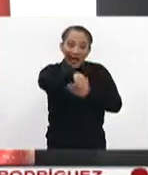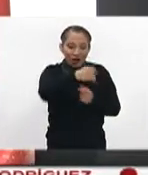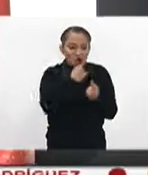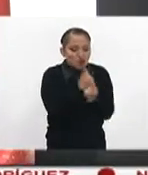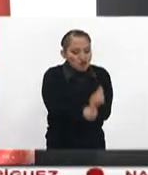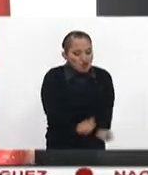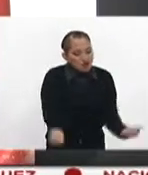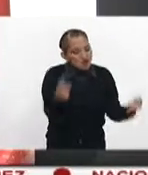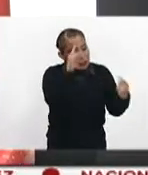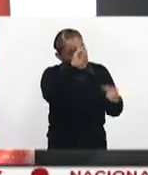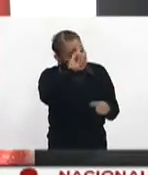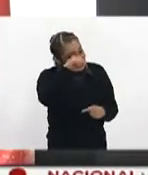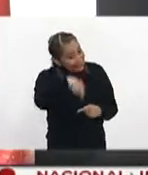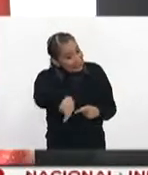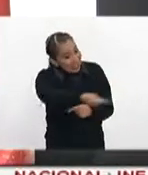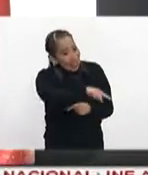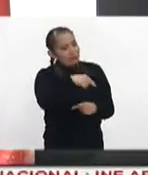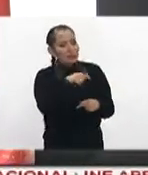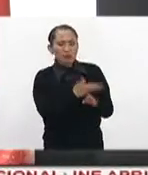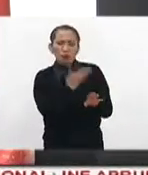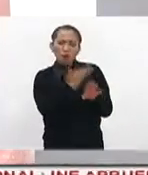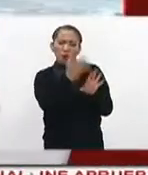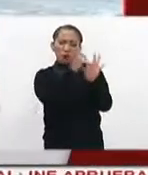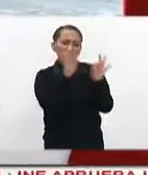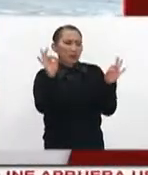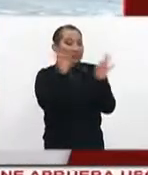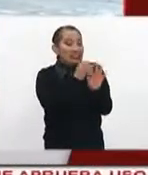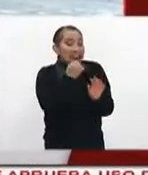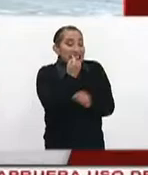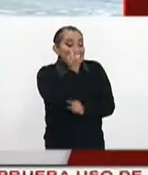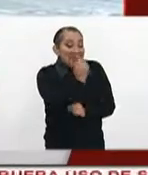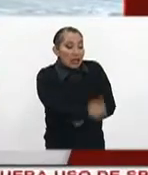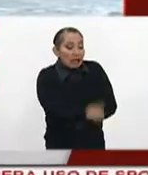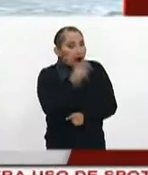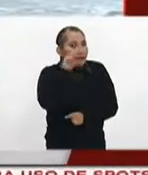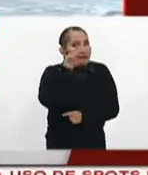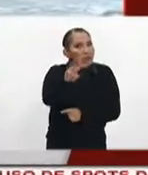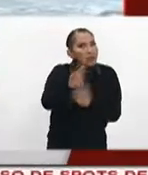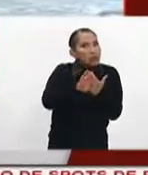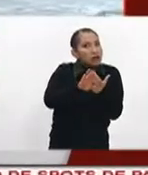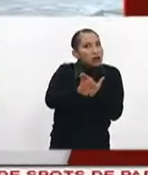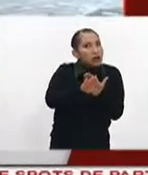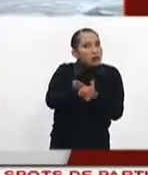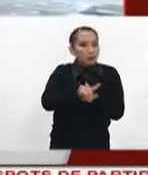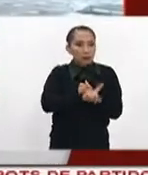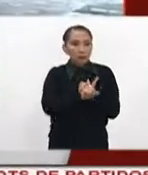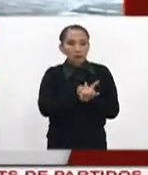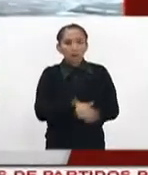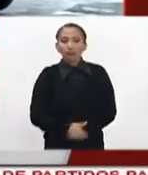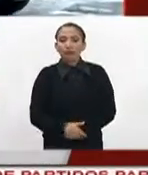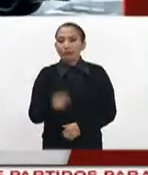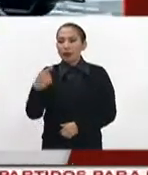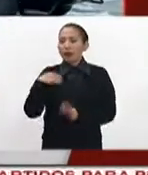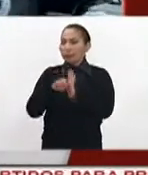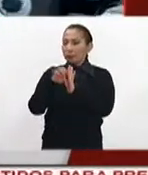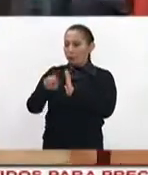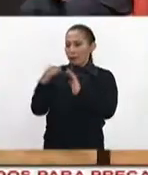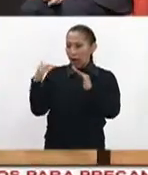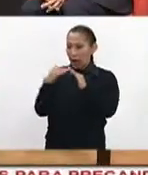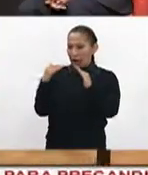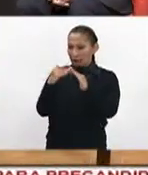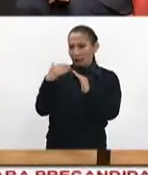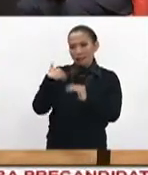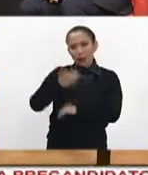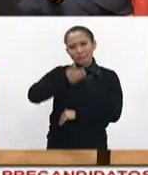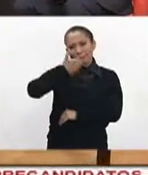pequeños, que esos son los... Es muy importante que el pequeño vaya viendo la prevención. Claro. En las casas, pues como